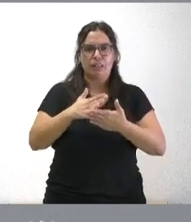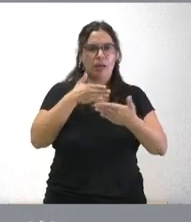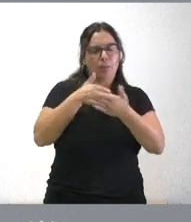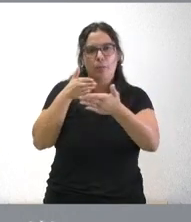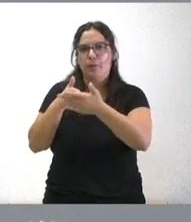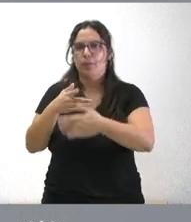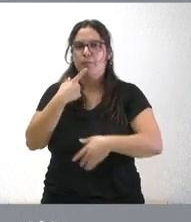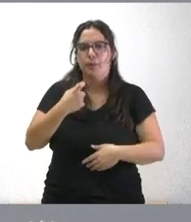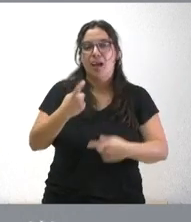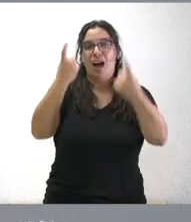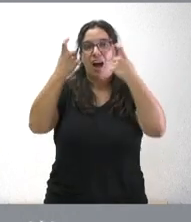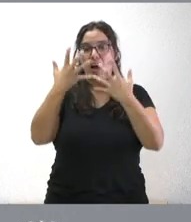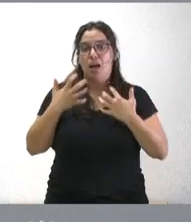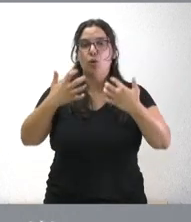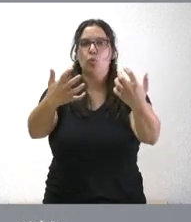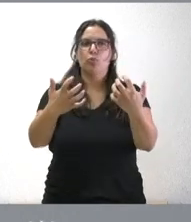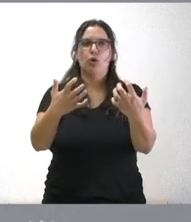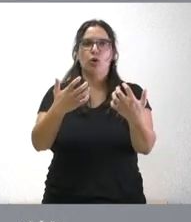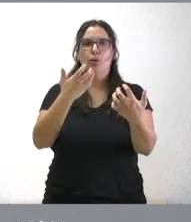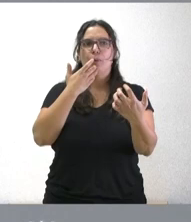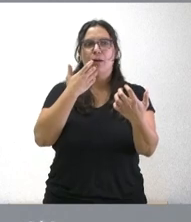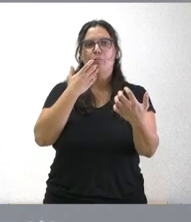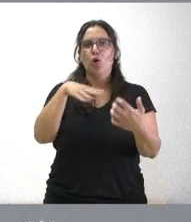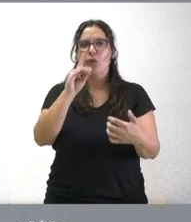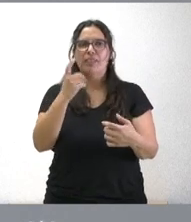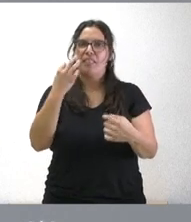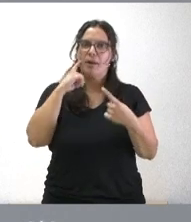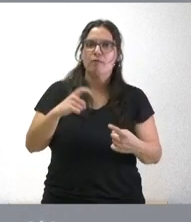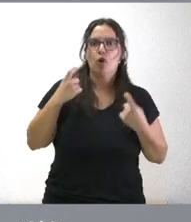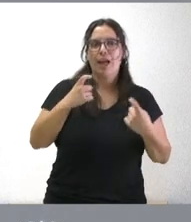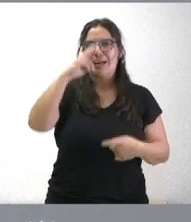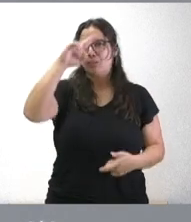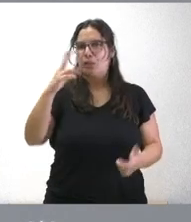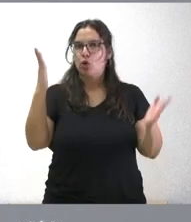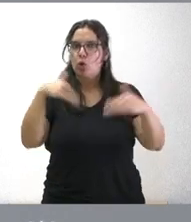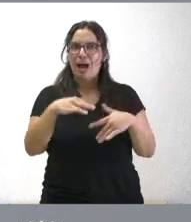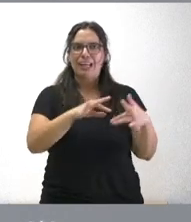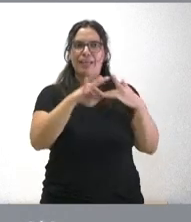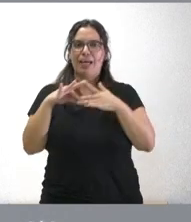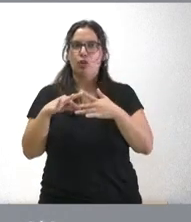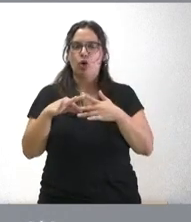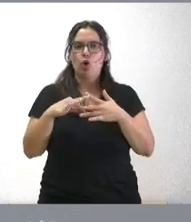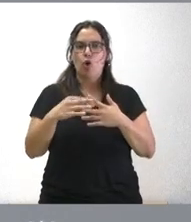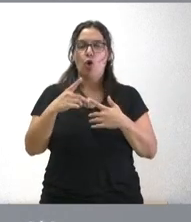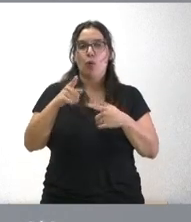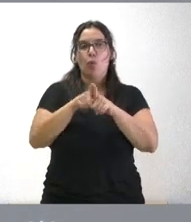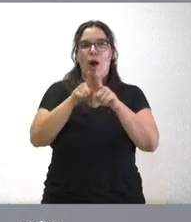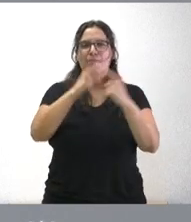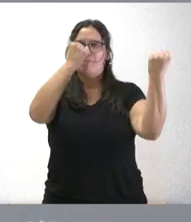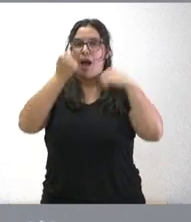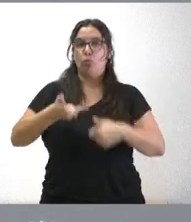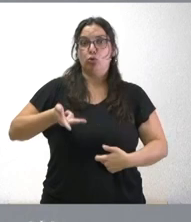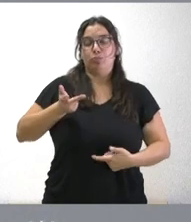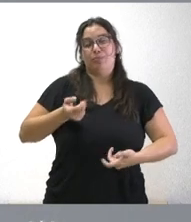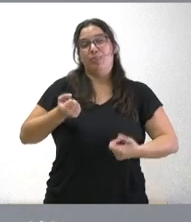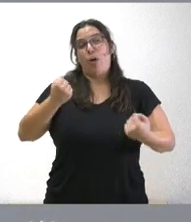los alumnos pues no entienden este criterio del mérito del esfuerzo del respeto del liderazgo y de la autoridad que debe tener el